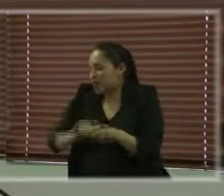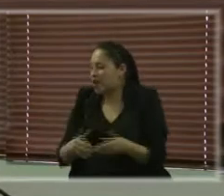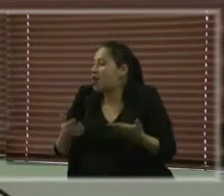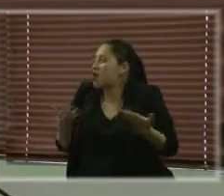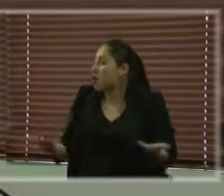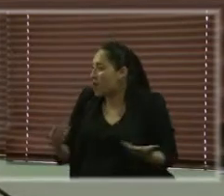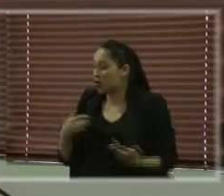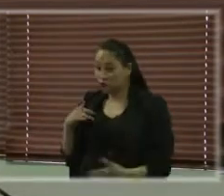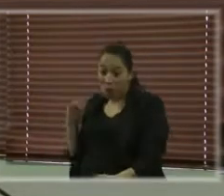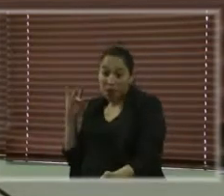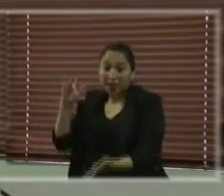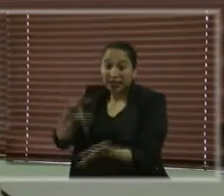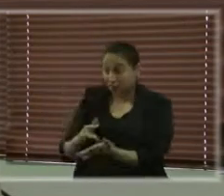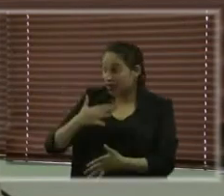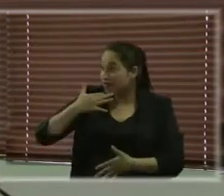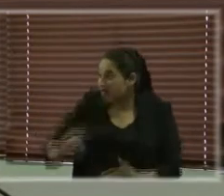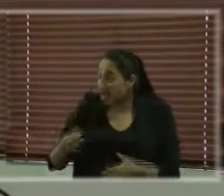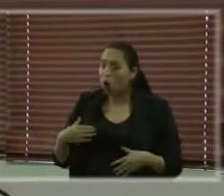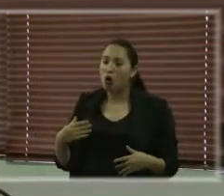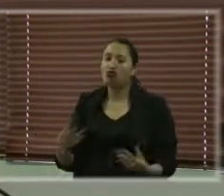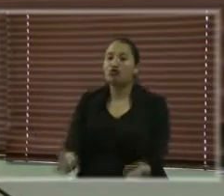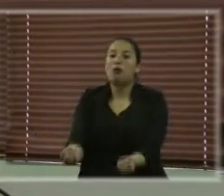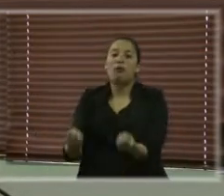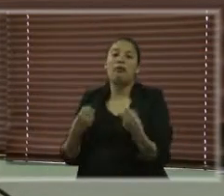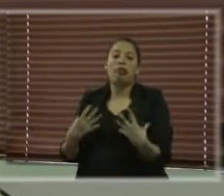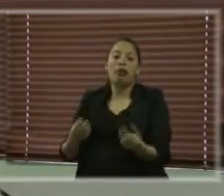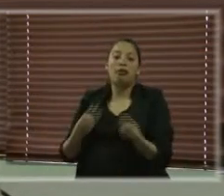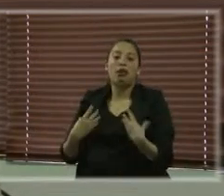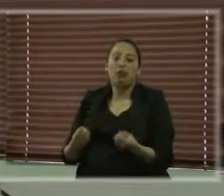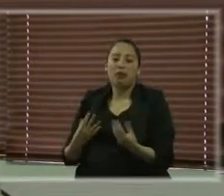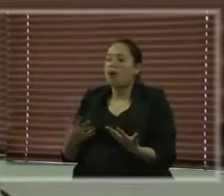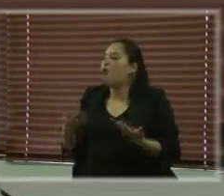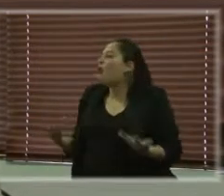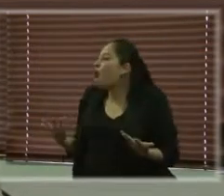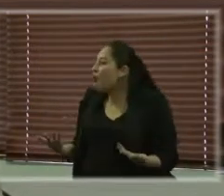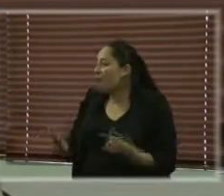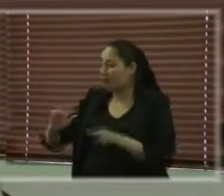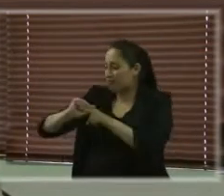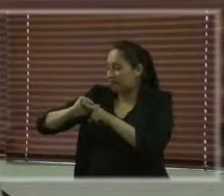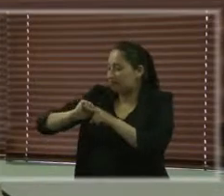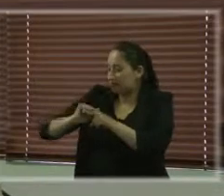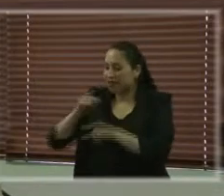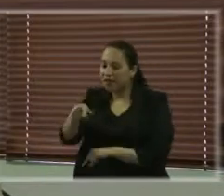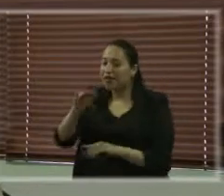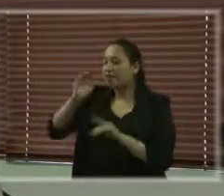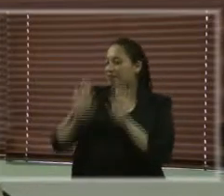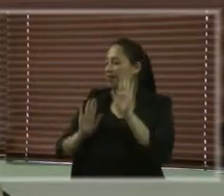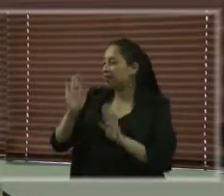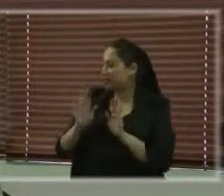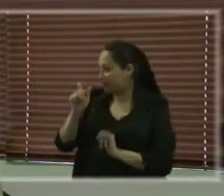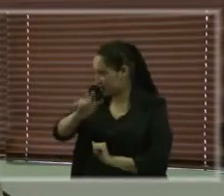protagonistas o sólo son las beneficiarias de la práctica, eso es muy importante. Y luego,